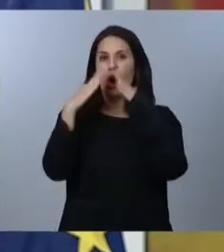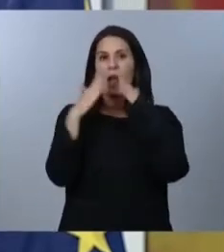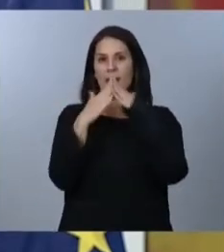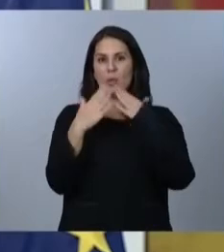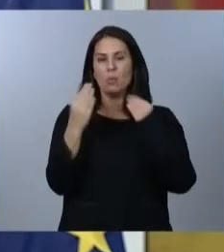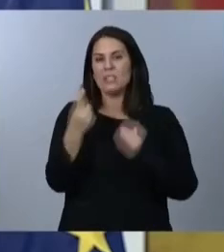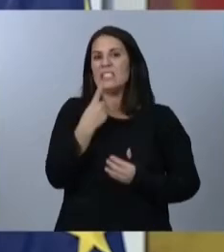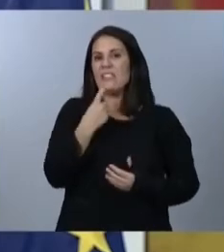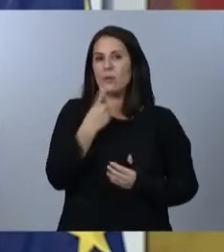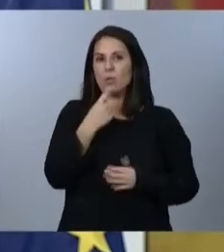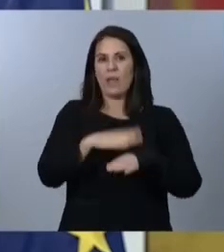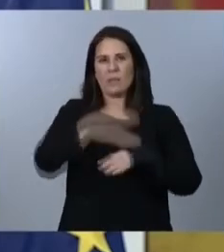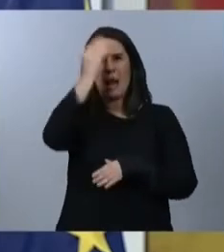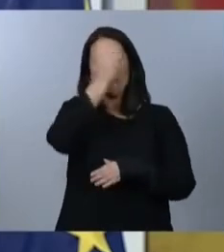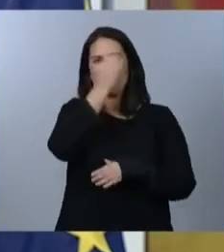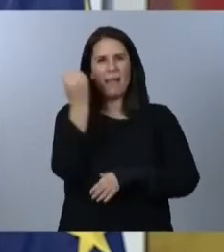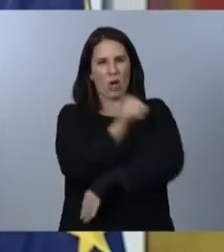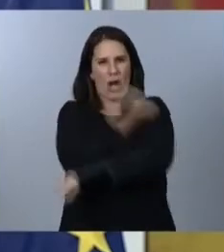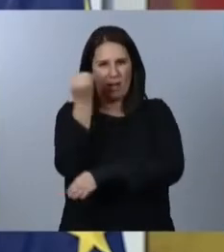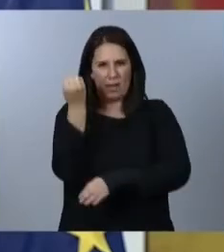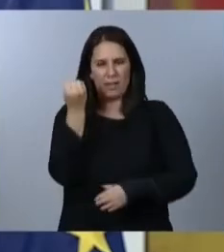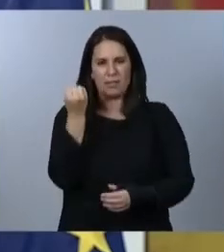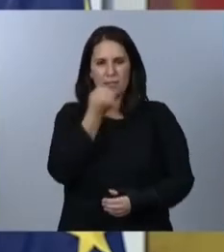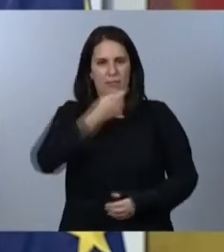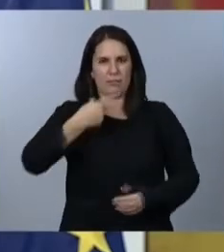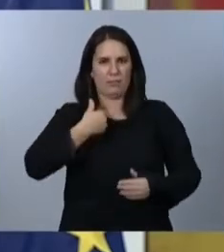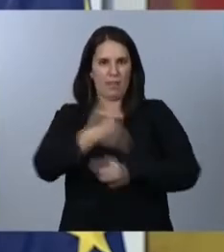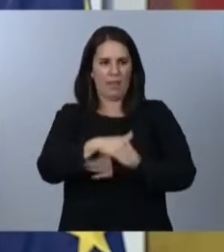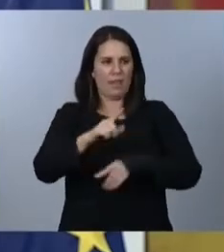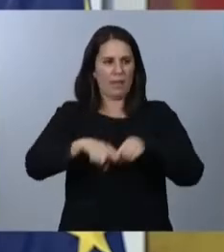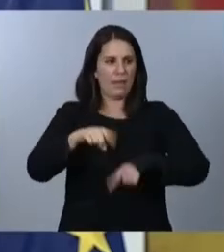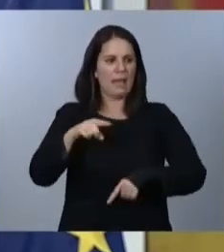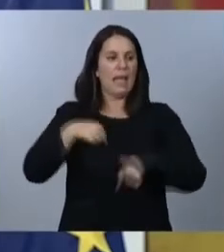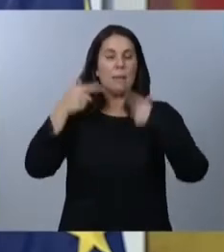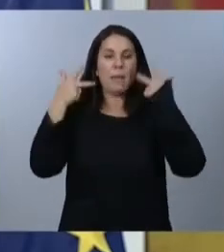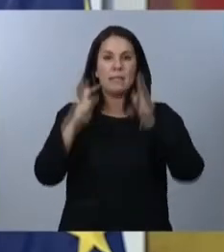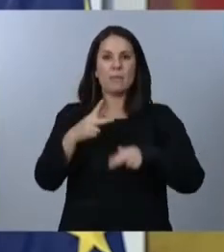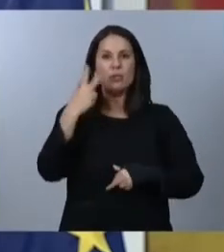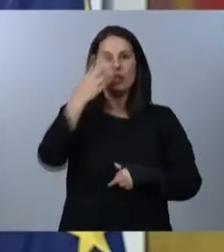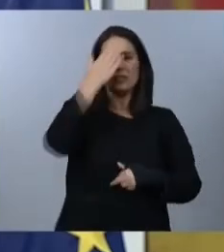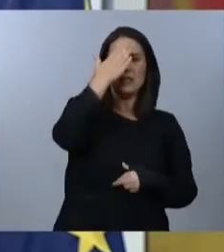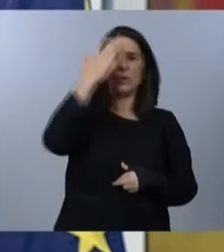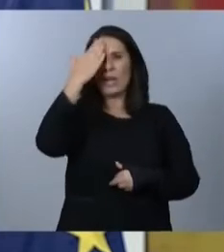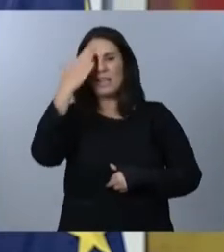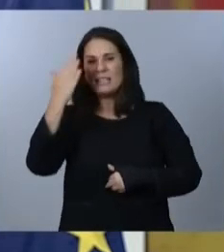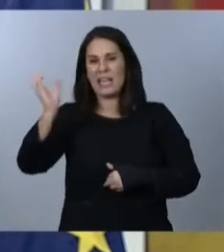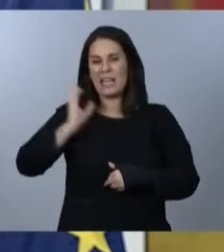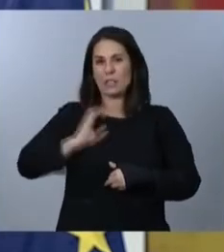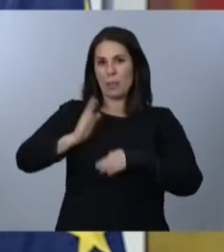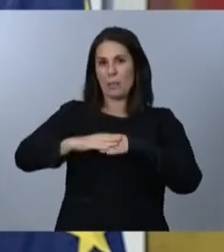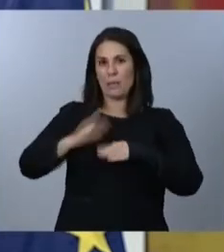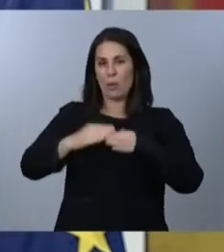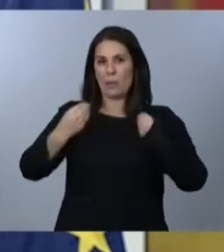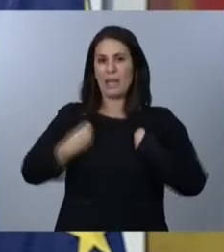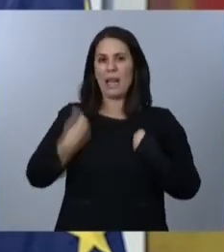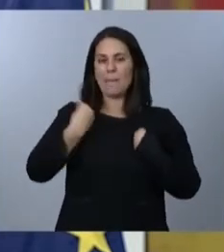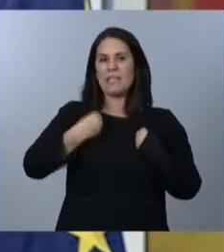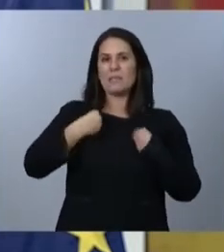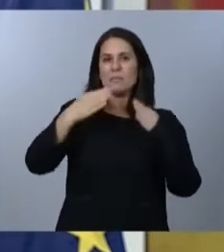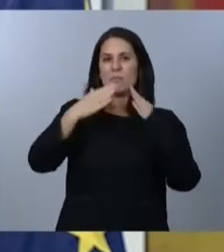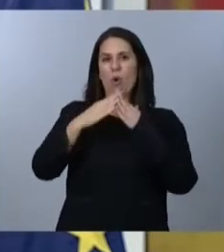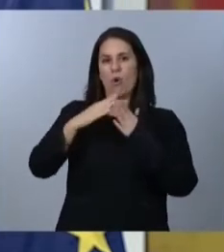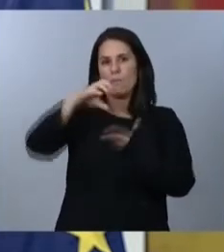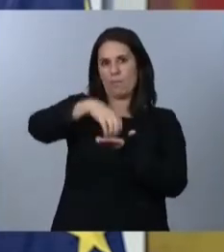empadronarse. Y permitimos que haya más de dos titulares del ingreso mínimo vital en un mismo domicilio, entre otras mejoras.